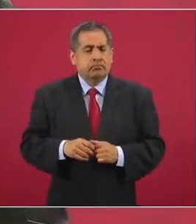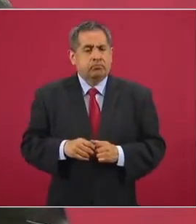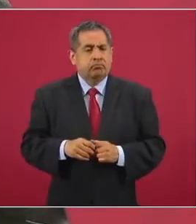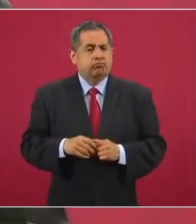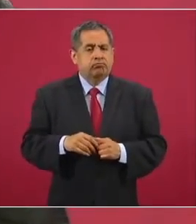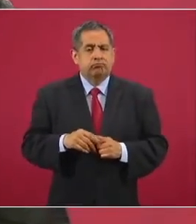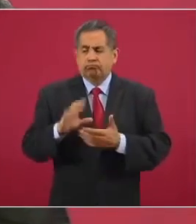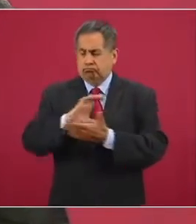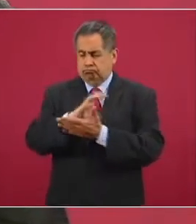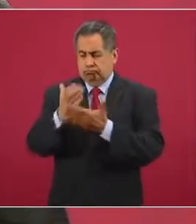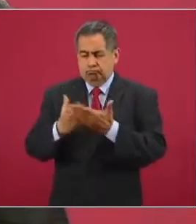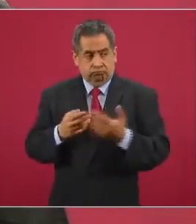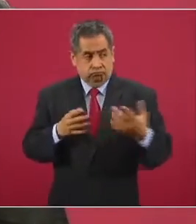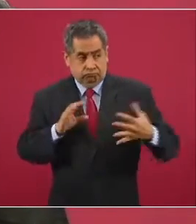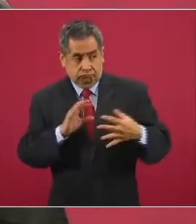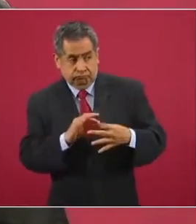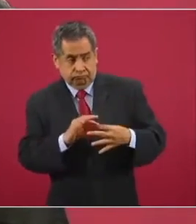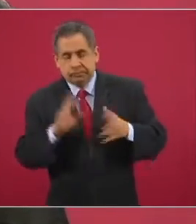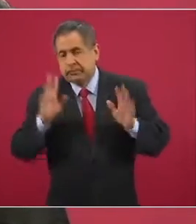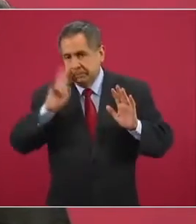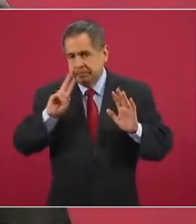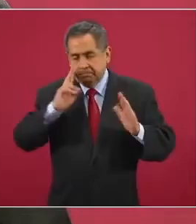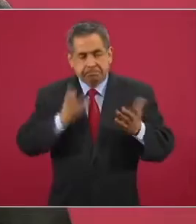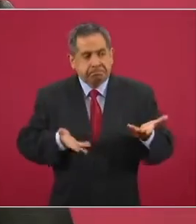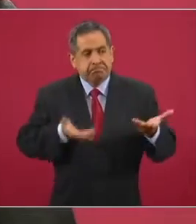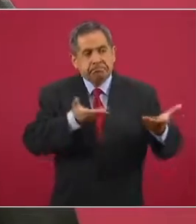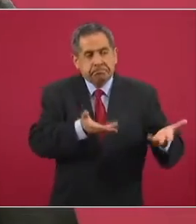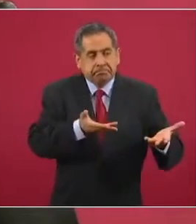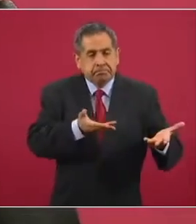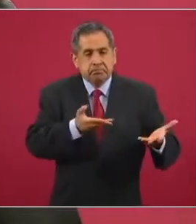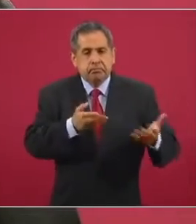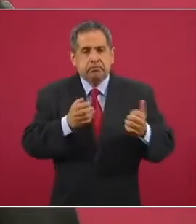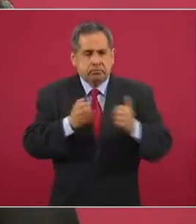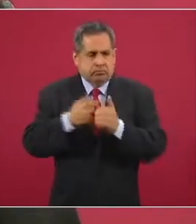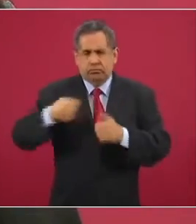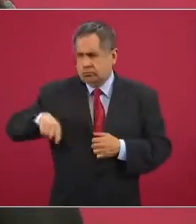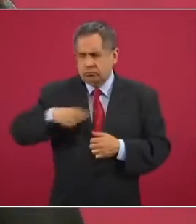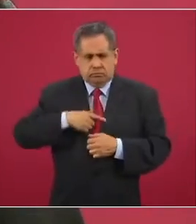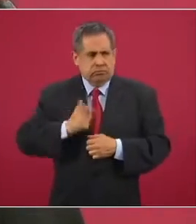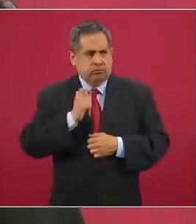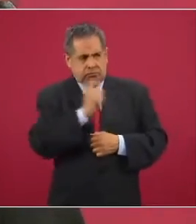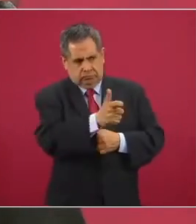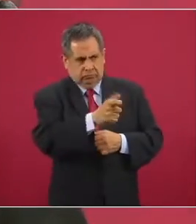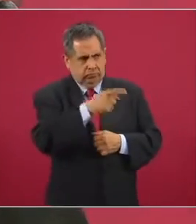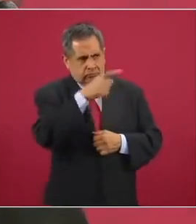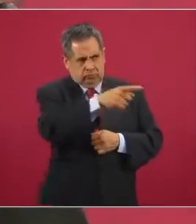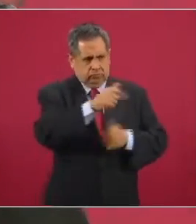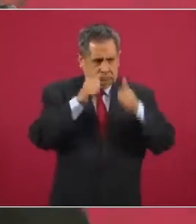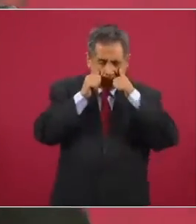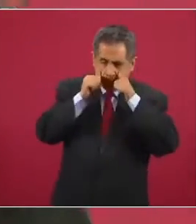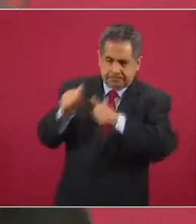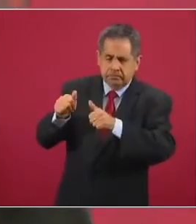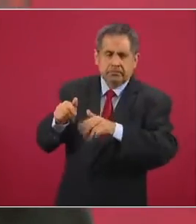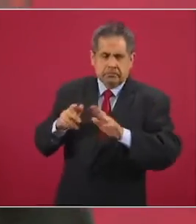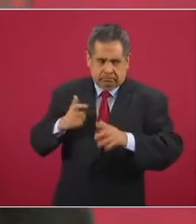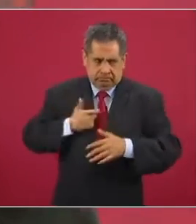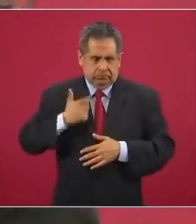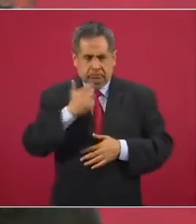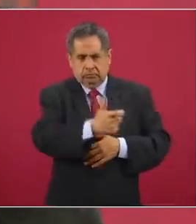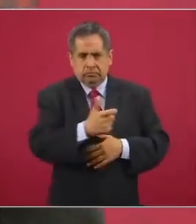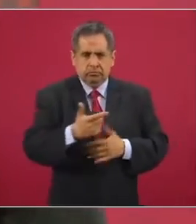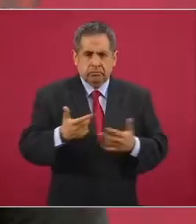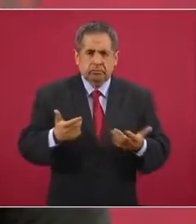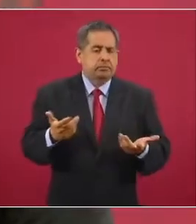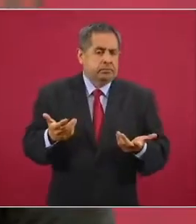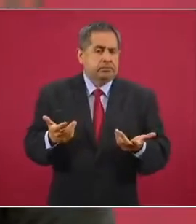contrato sería pagando a nosotros la atención, de